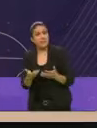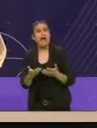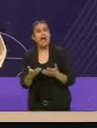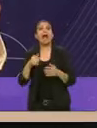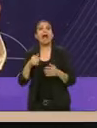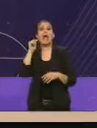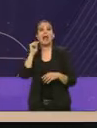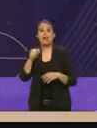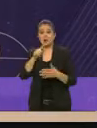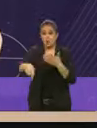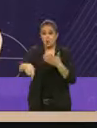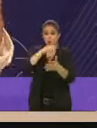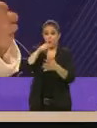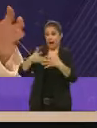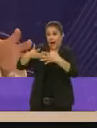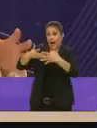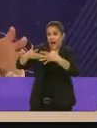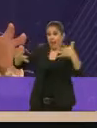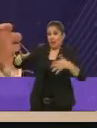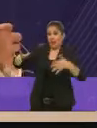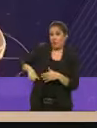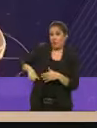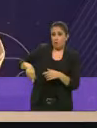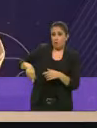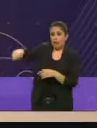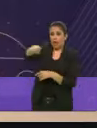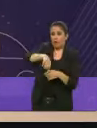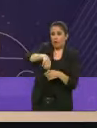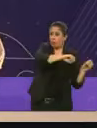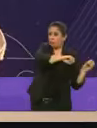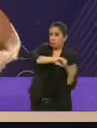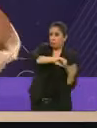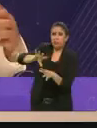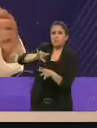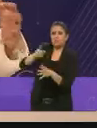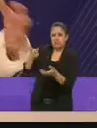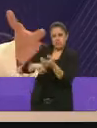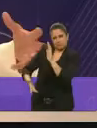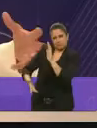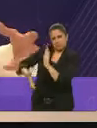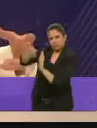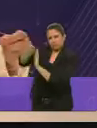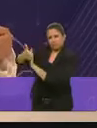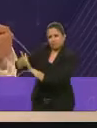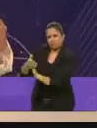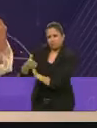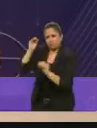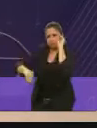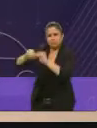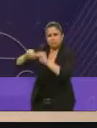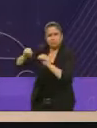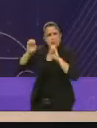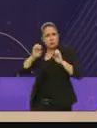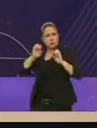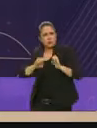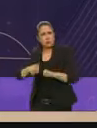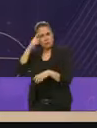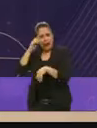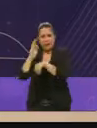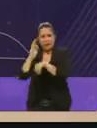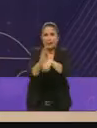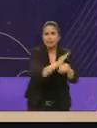espacios públicos transformados que han beneficiado a cientos de miles de personas y que